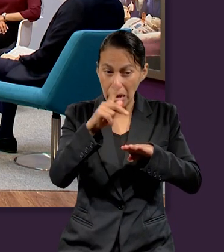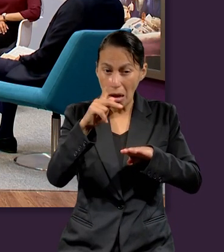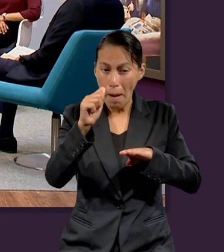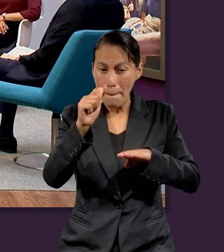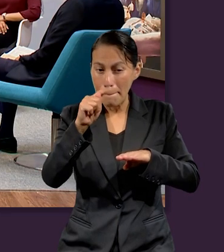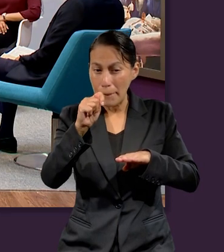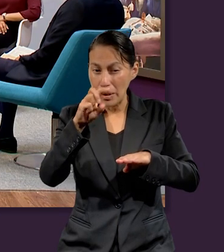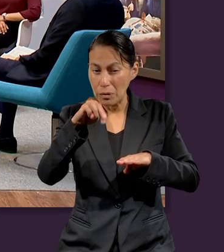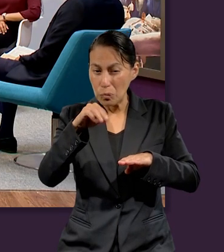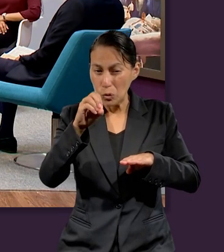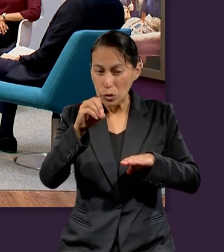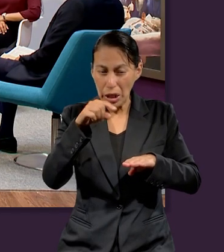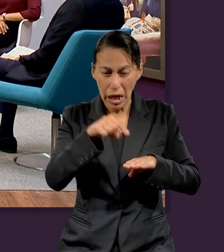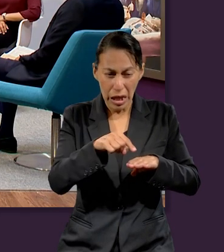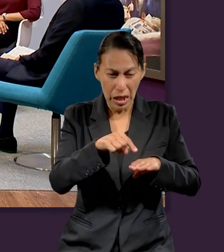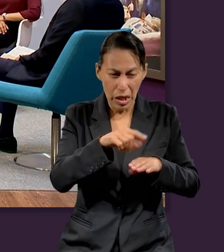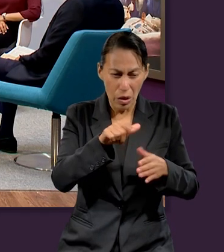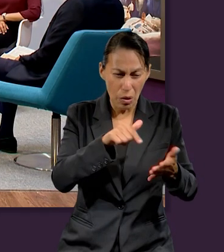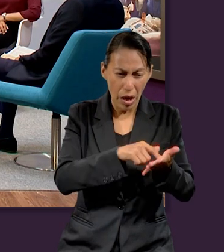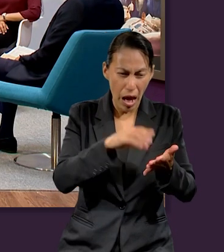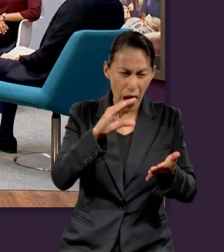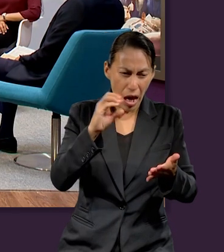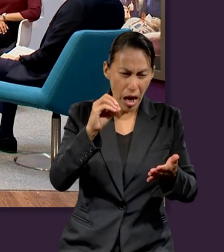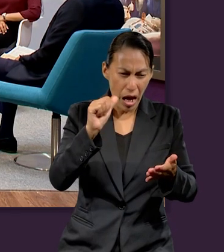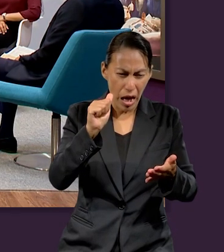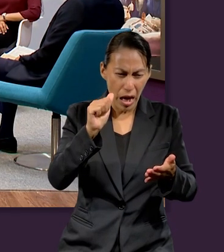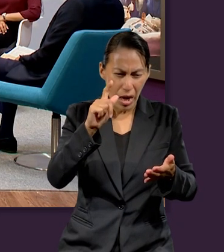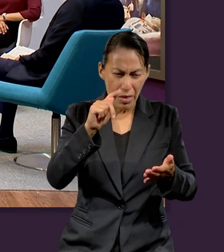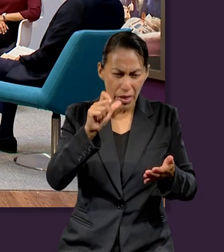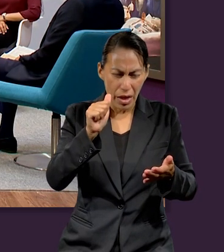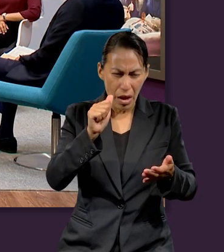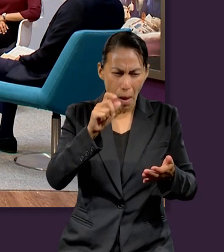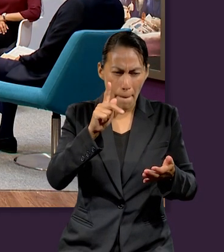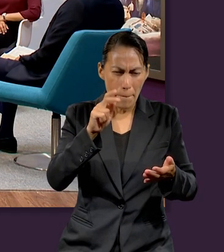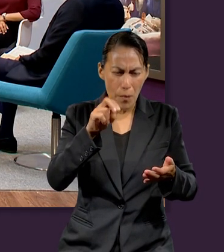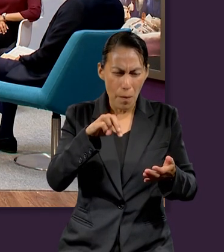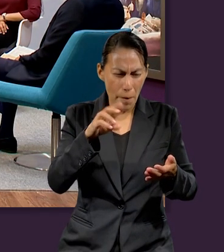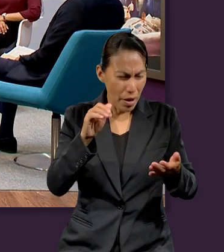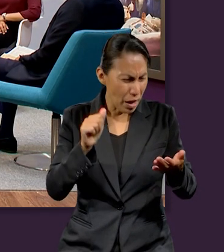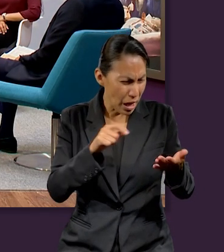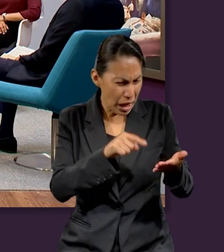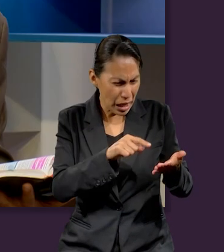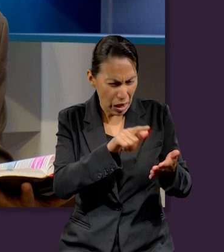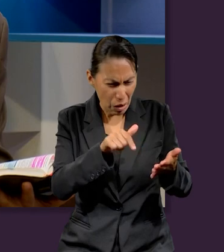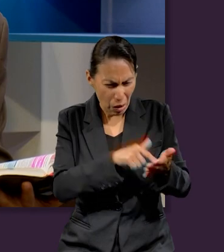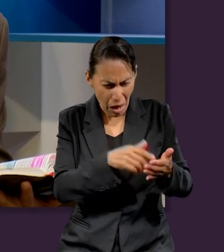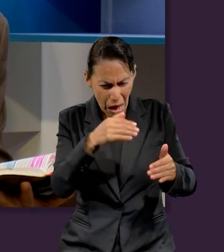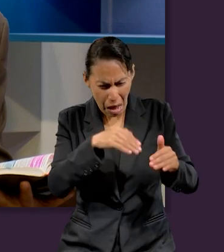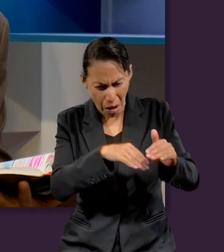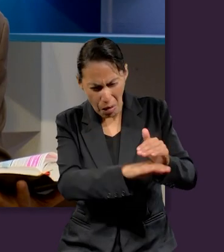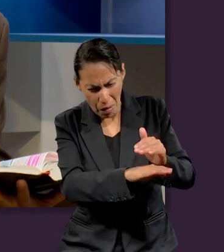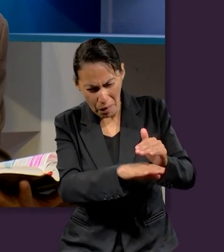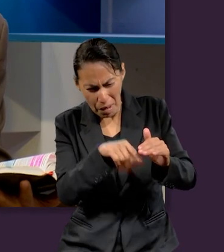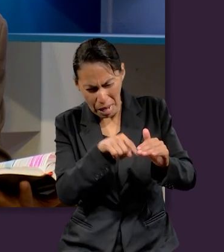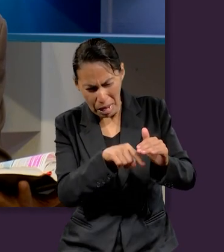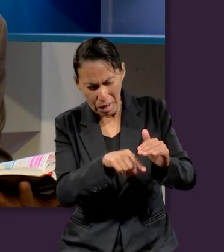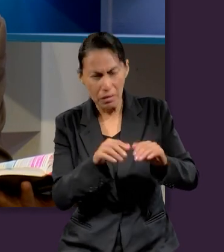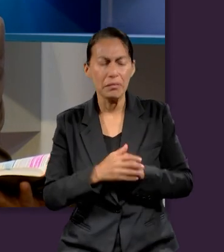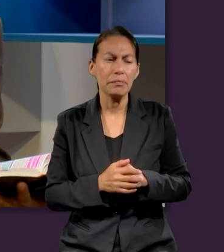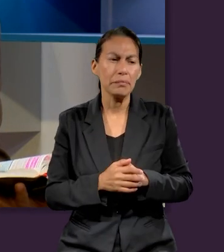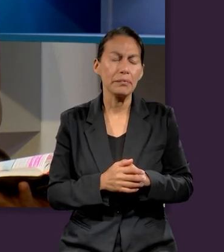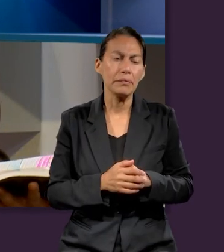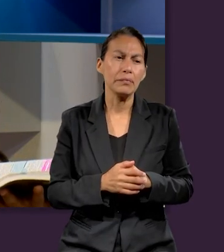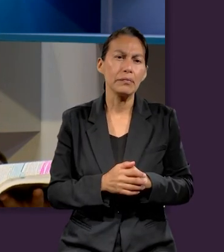catacumba, y antes de entrar a esa catacumba,